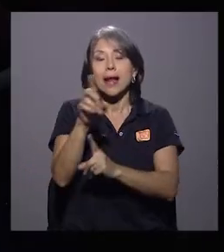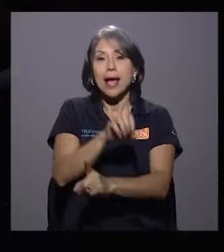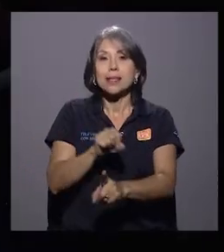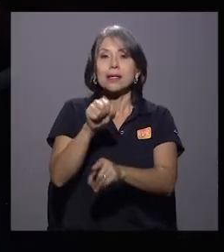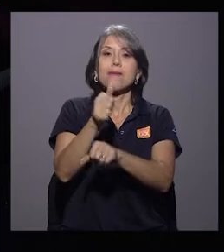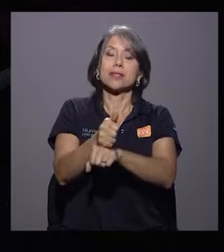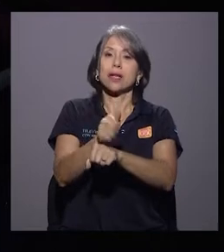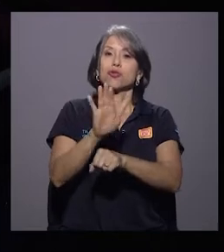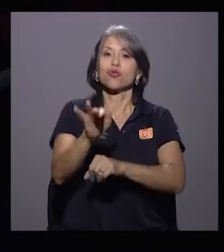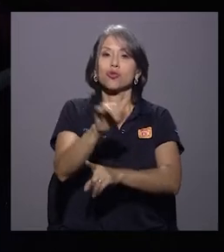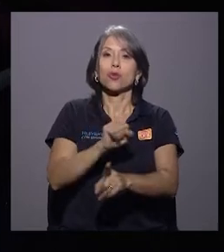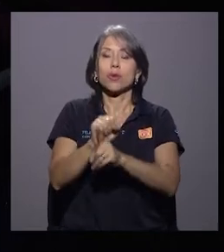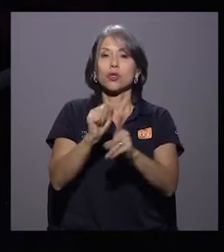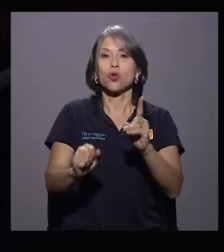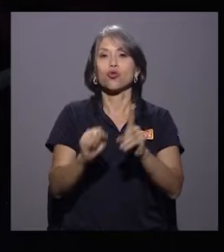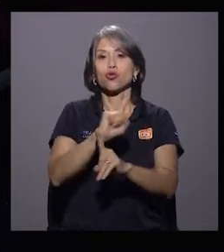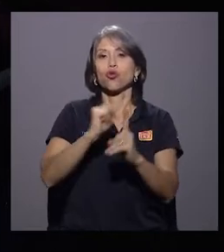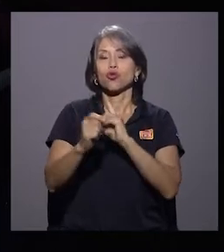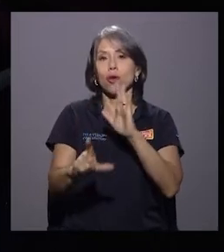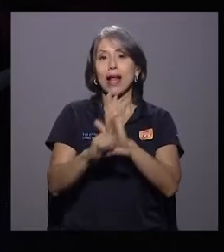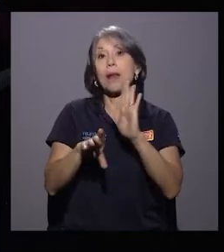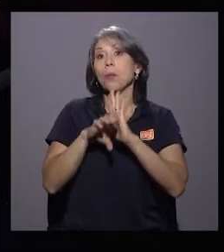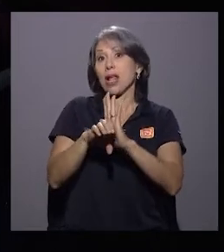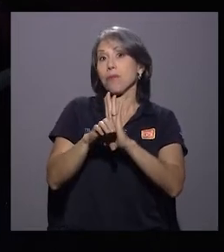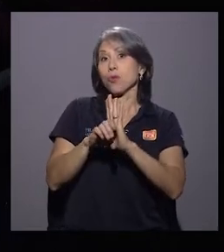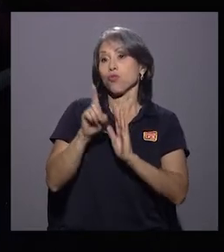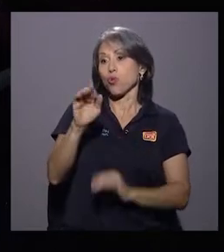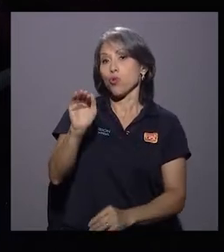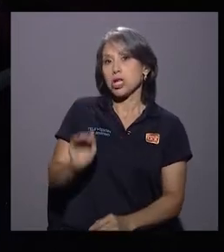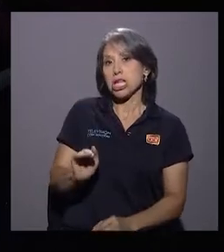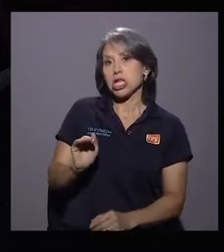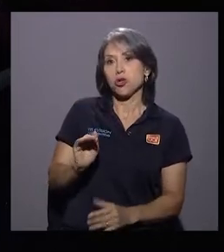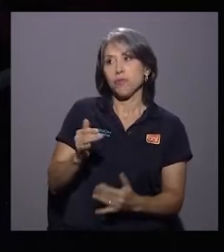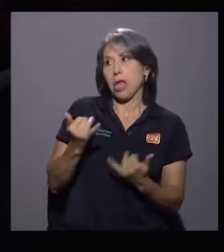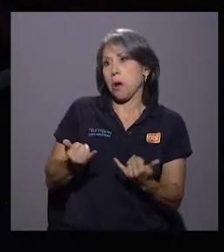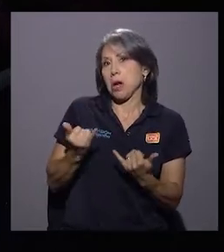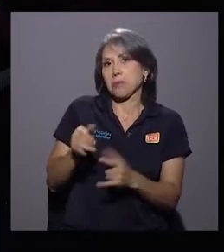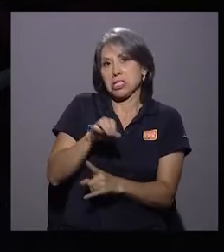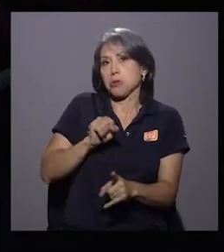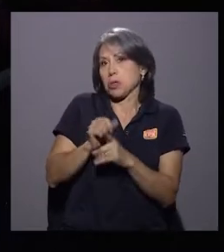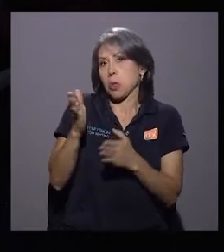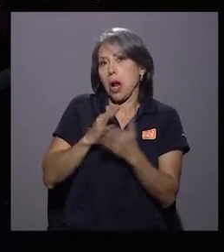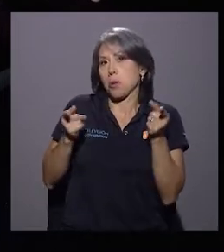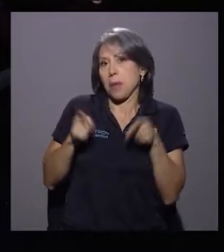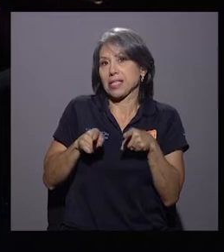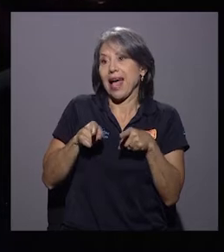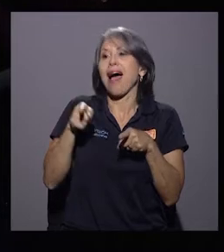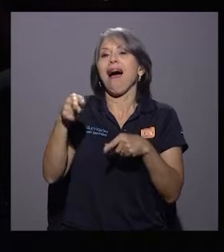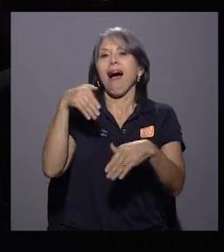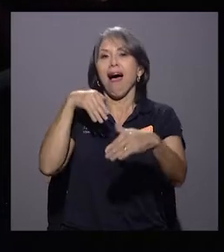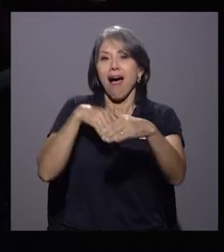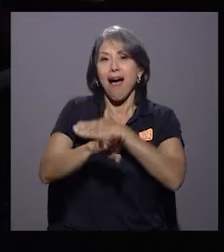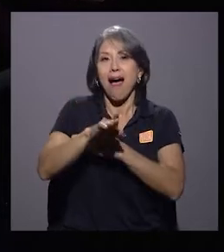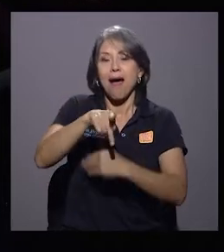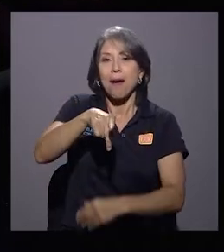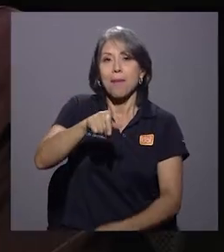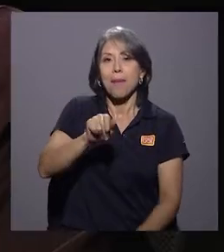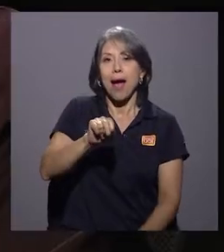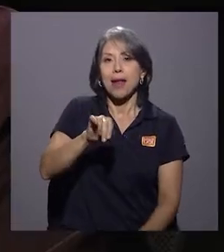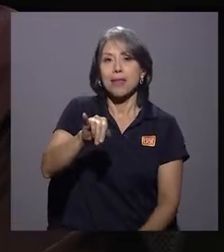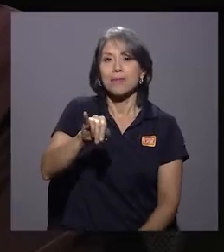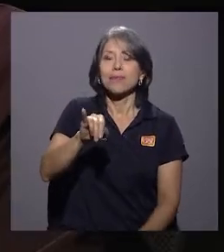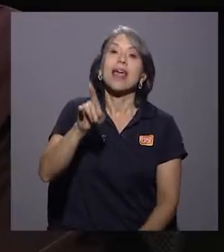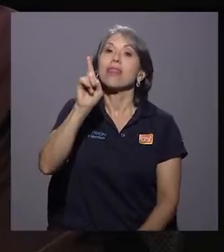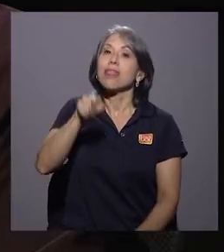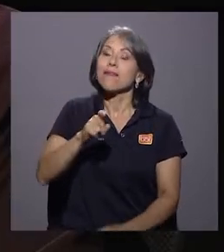Un niño que, por ejemplo, hoy ingresa al patronato por alguna situación particular, tiene que garantizarse que durante el proceso, sea